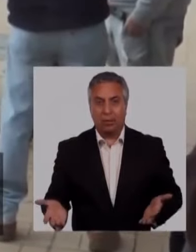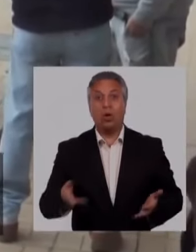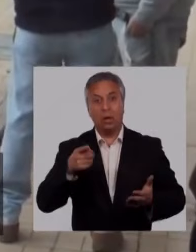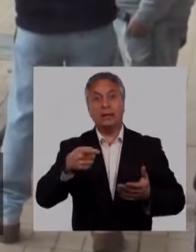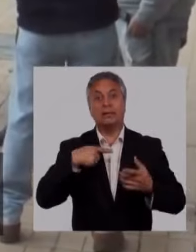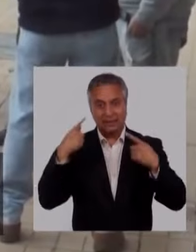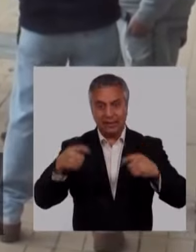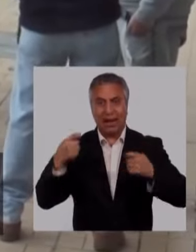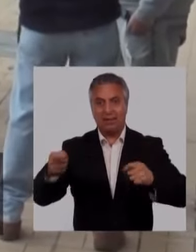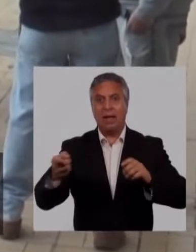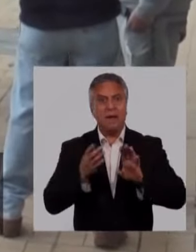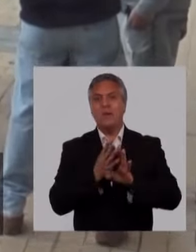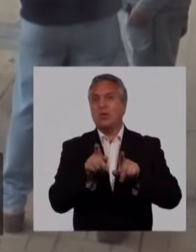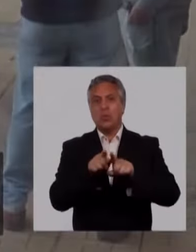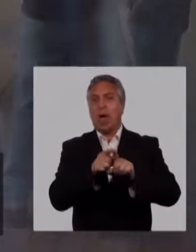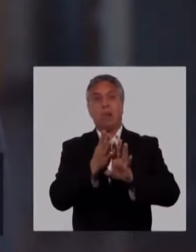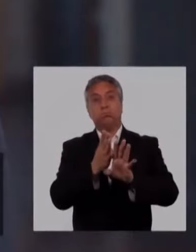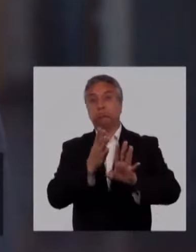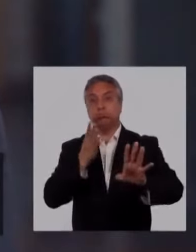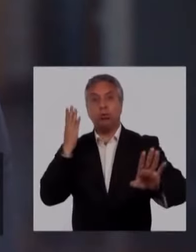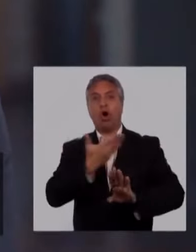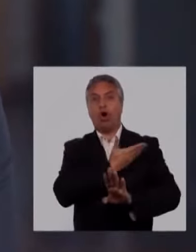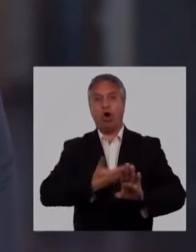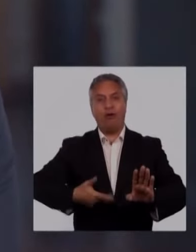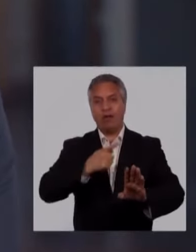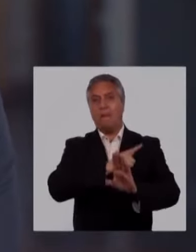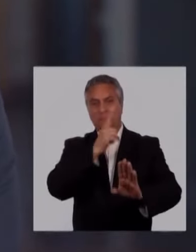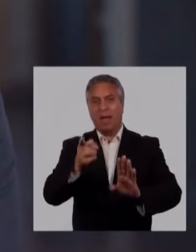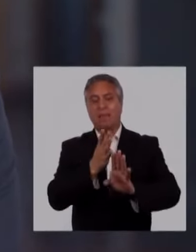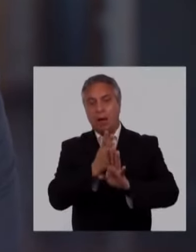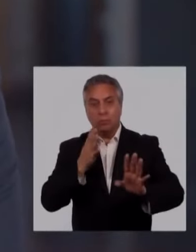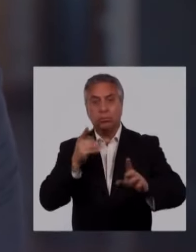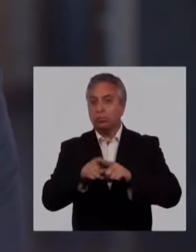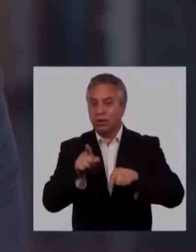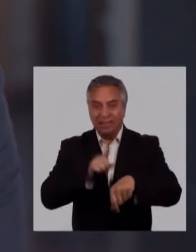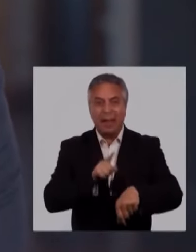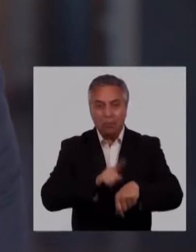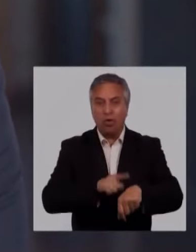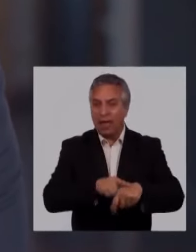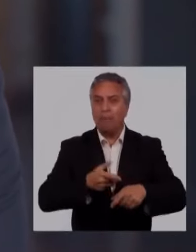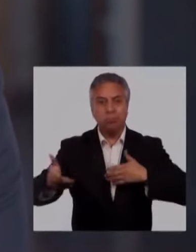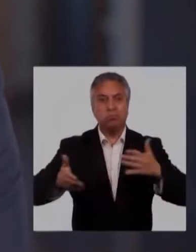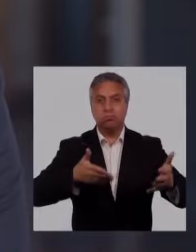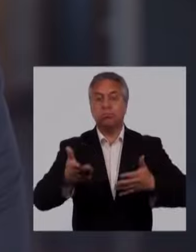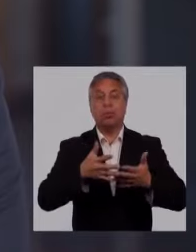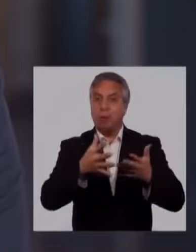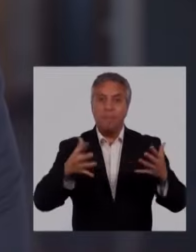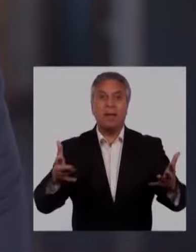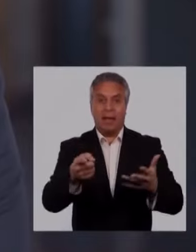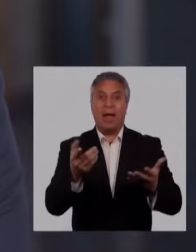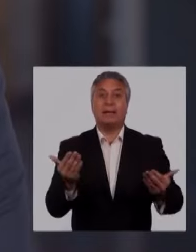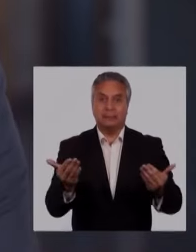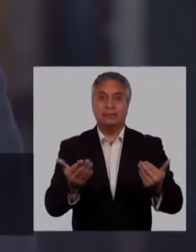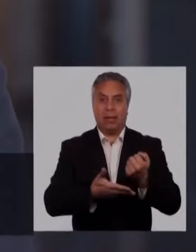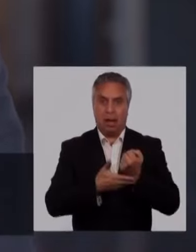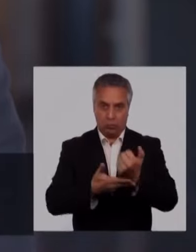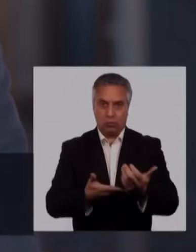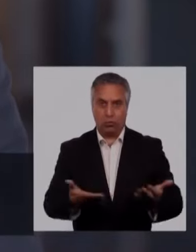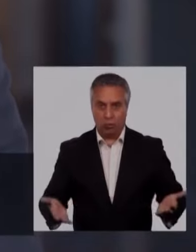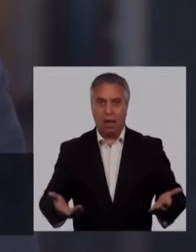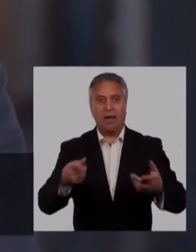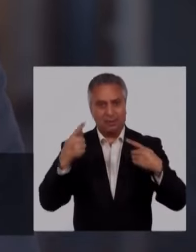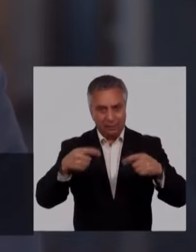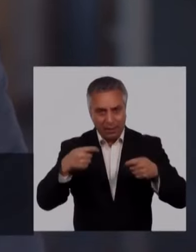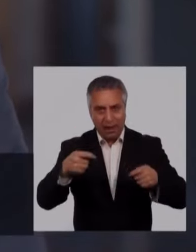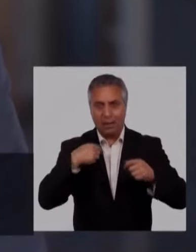de las filas eternas a las que te manda el gobierno. Y que te hacen malgastar tu tiempo y tu dignidad cuando más necesitas ayuda. Se trata de dormir